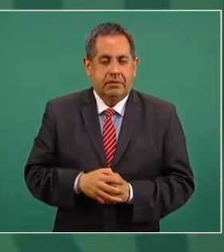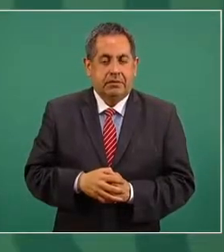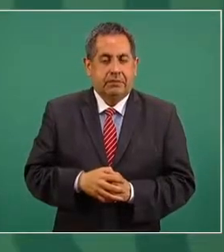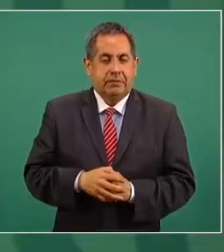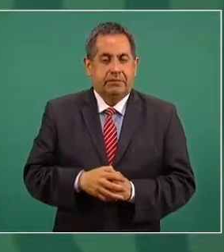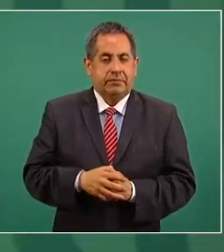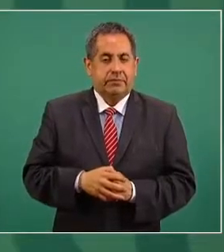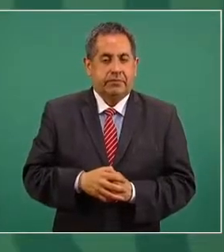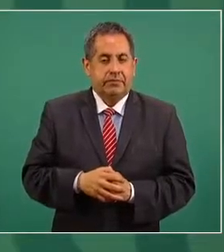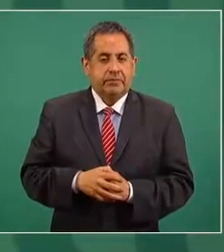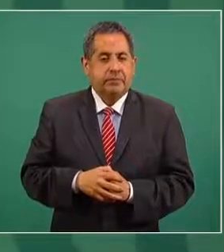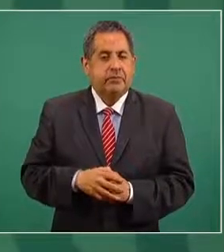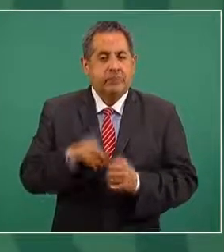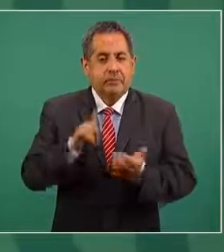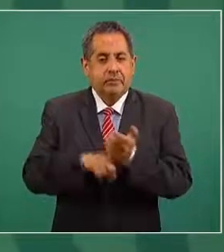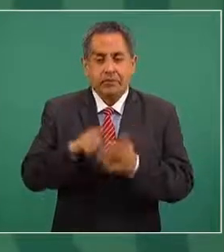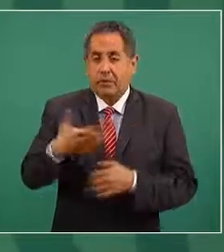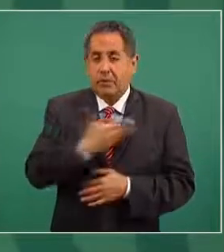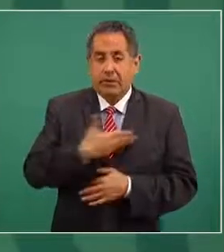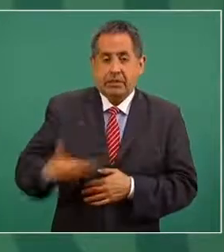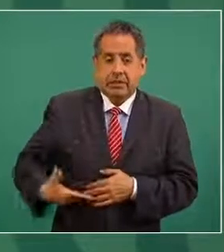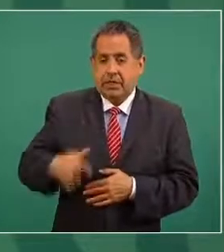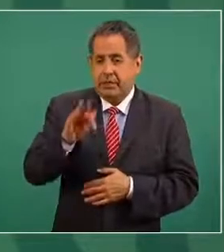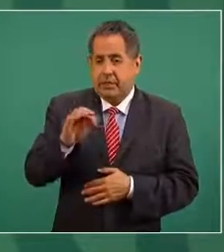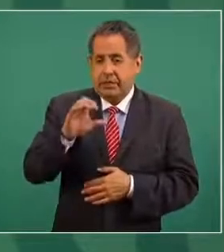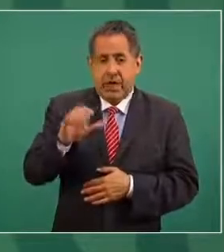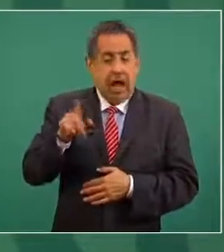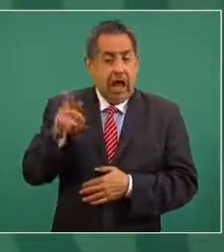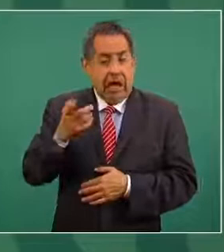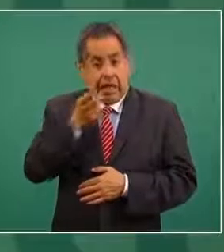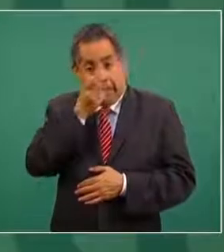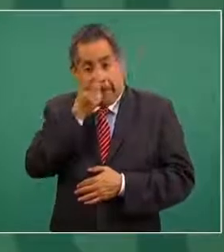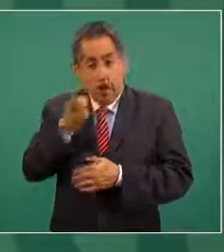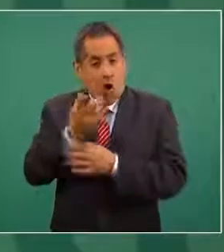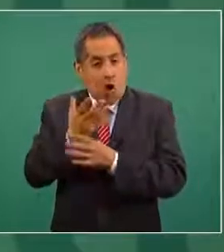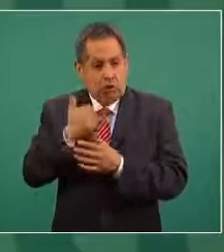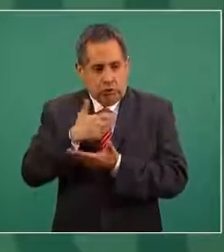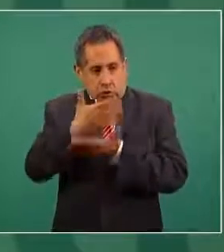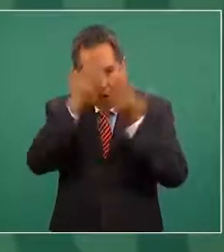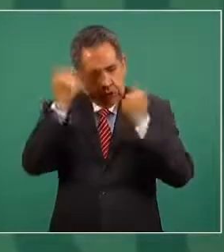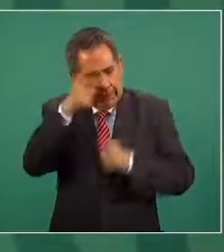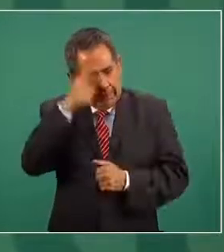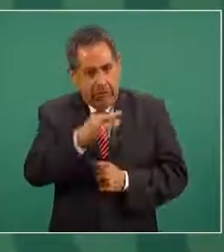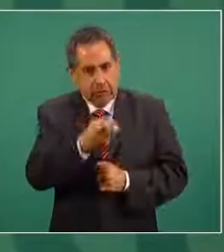bueno el presidente Calderón declaró que no sabía